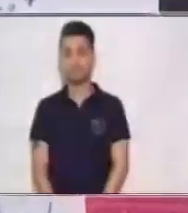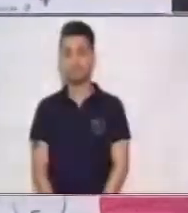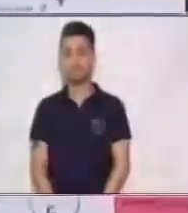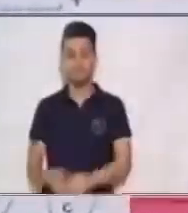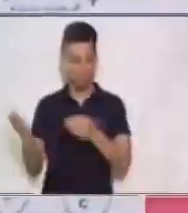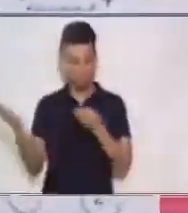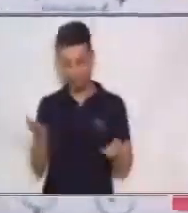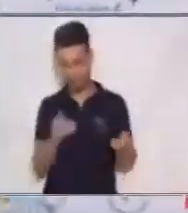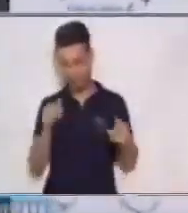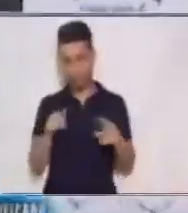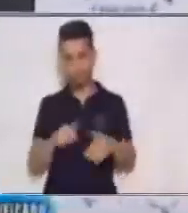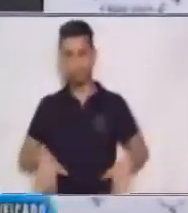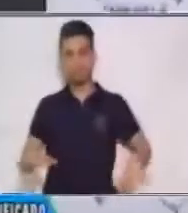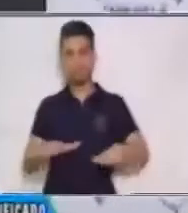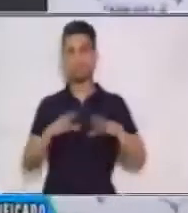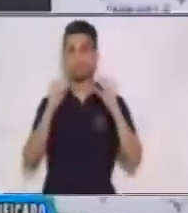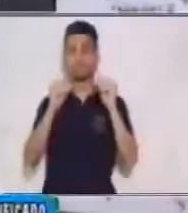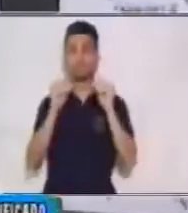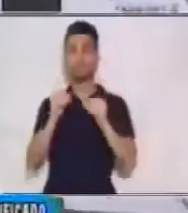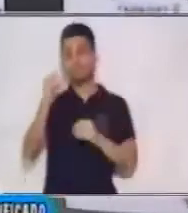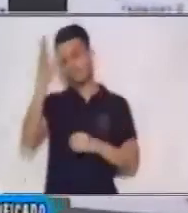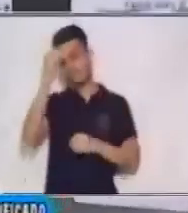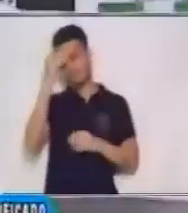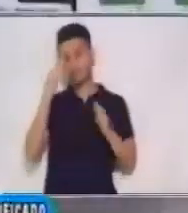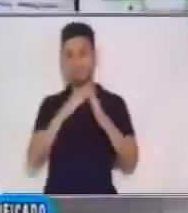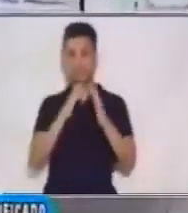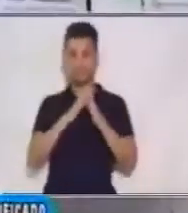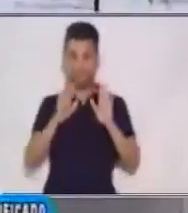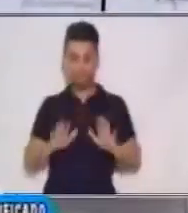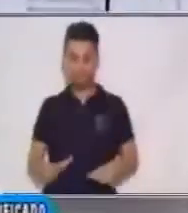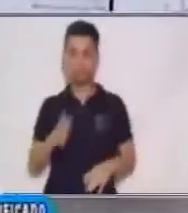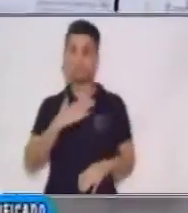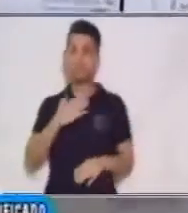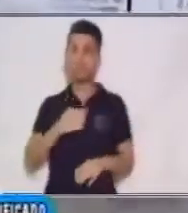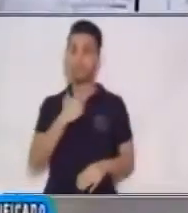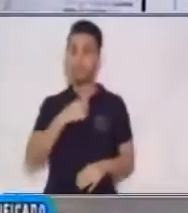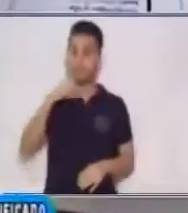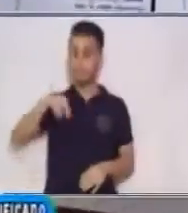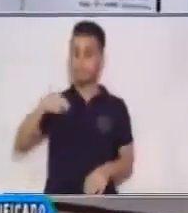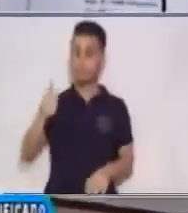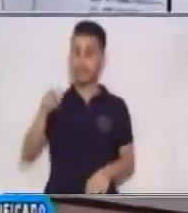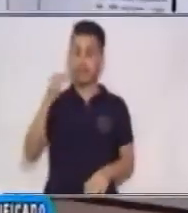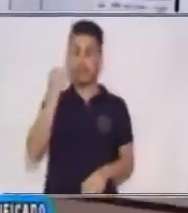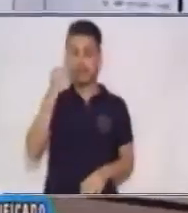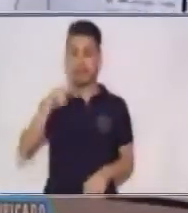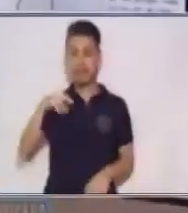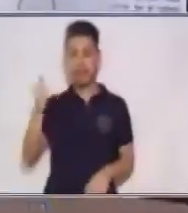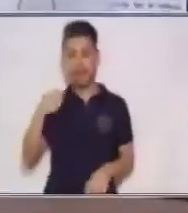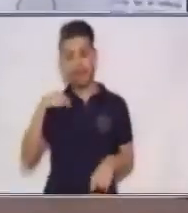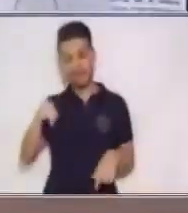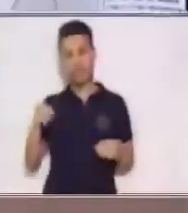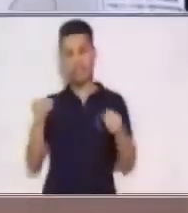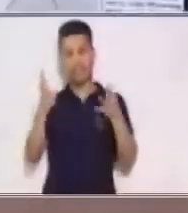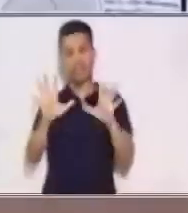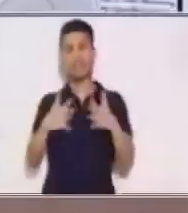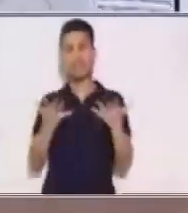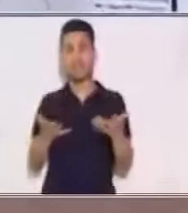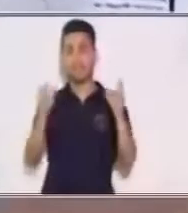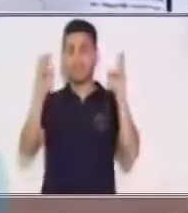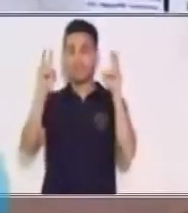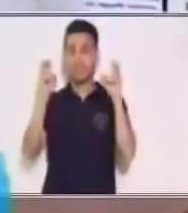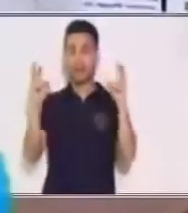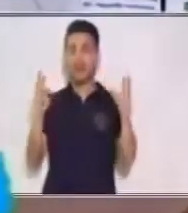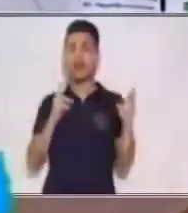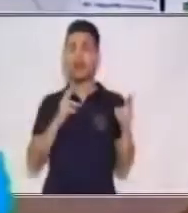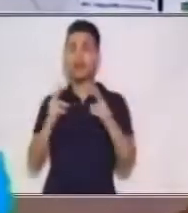Bienvenido a este espacio educativo Aprende en Casa. Soy Marina Palala y en esta oportunidad desarrollaré el tema de Relaciones